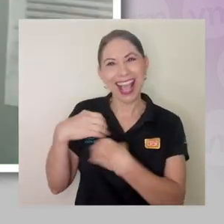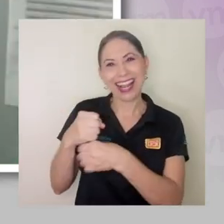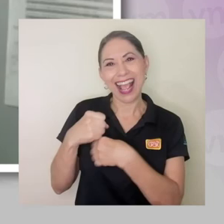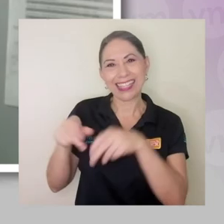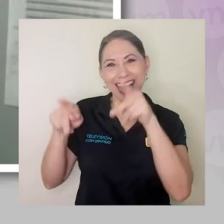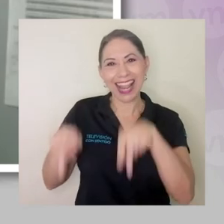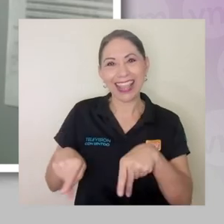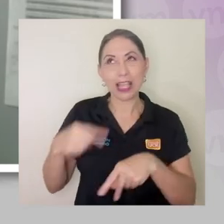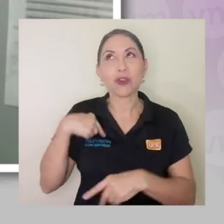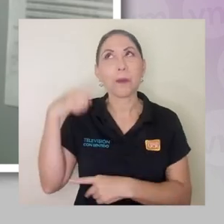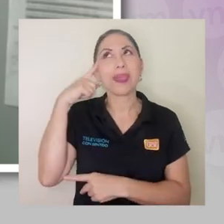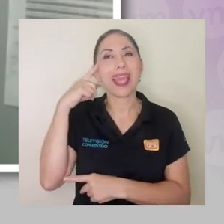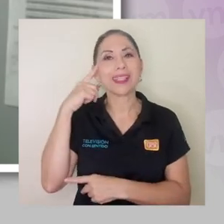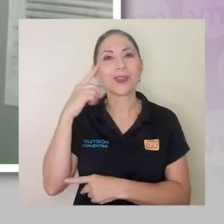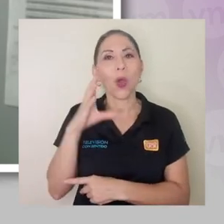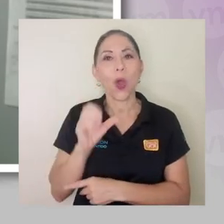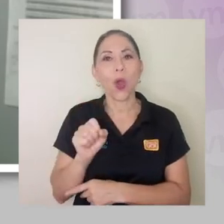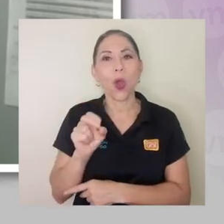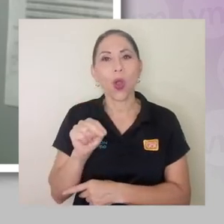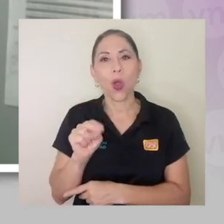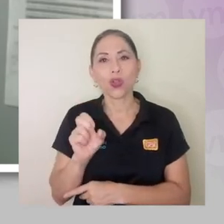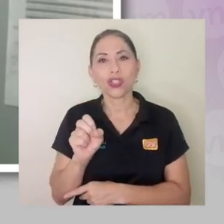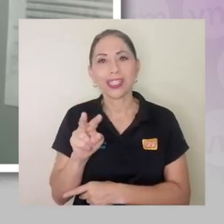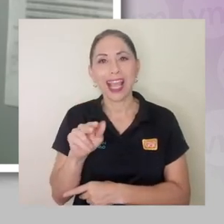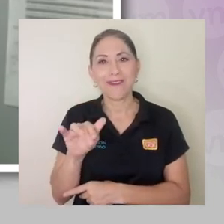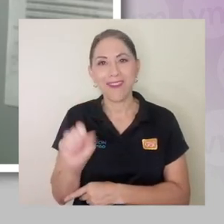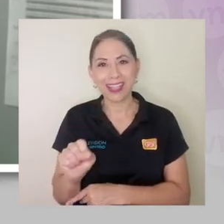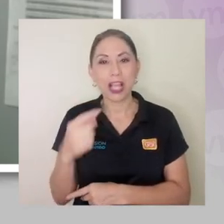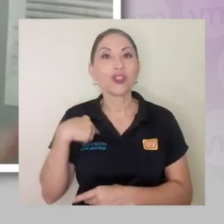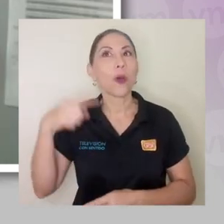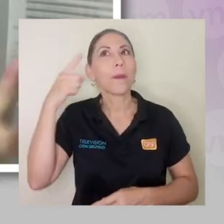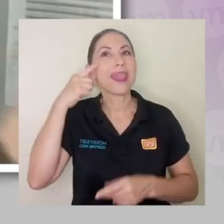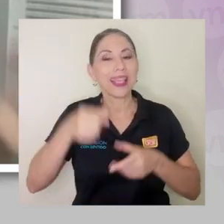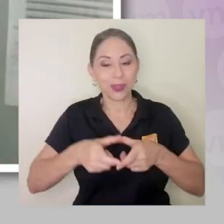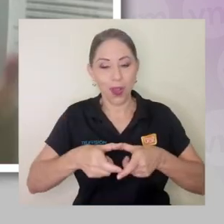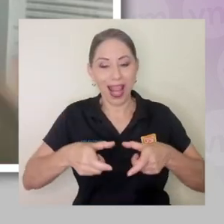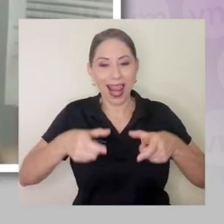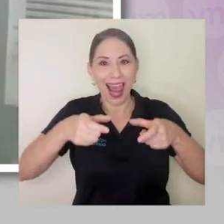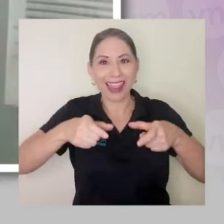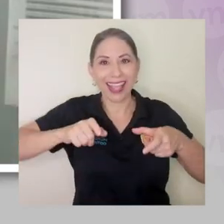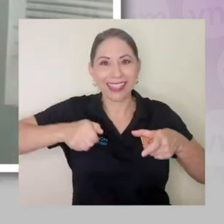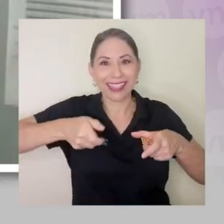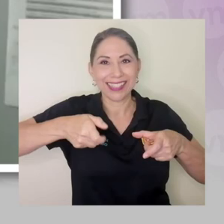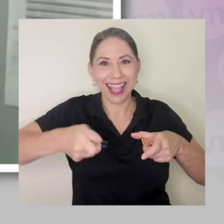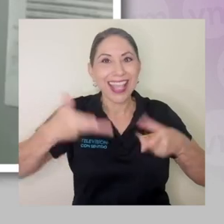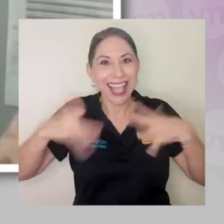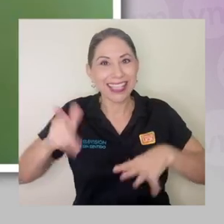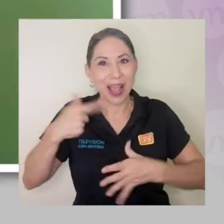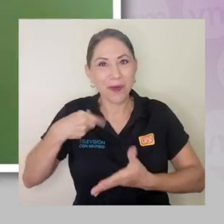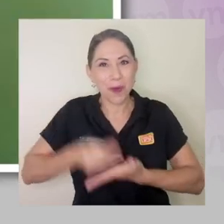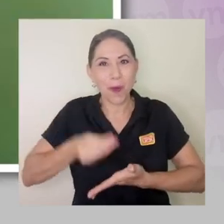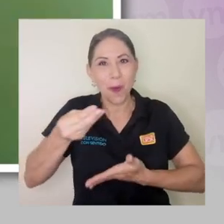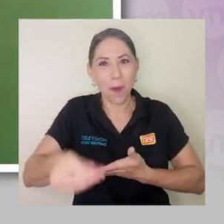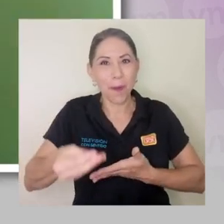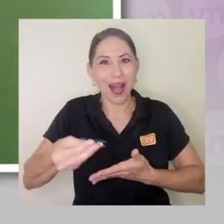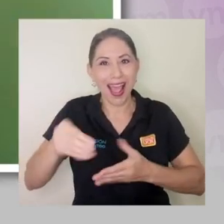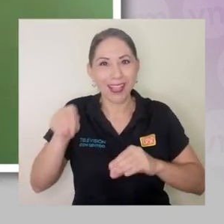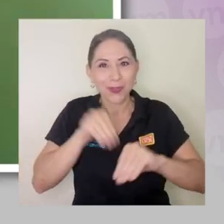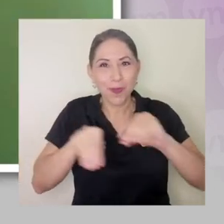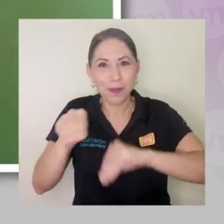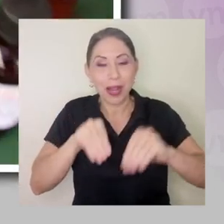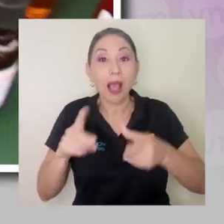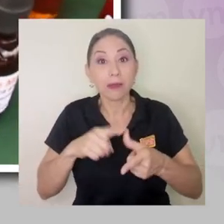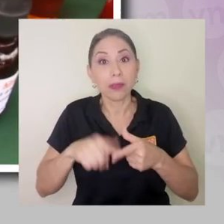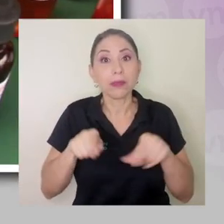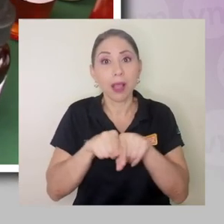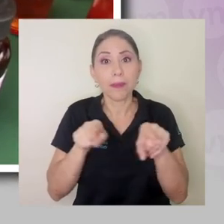haría, digamos, yo es que cuando pienso en conserva lo que pienso son latas, o sea, los que ya vienen que se compran del súper, por ejemplo, ¿verdad? Entonces, también hay que